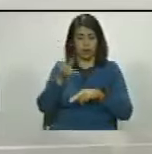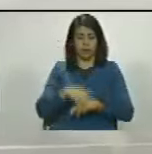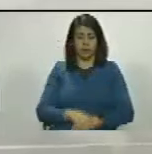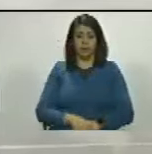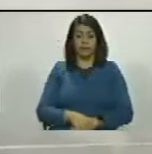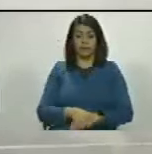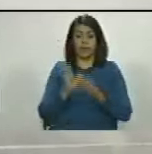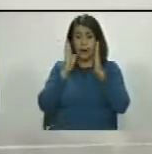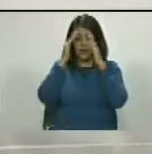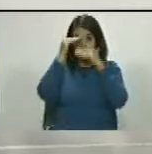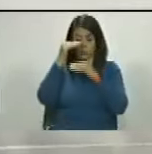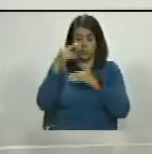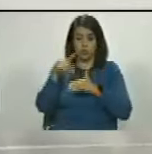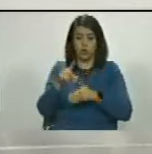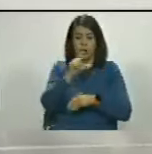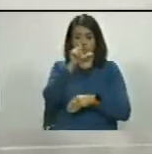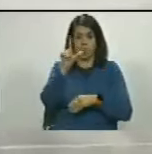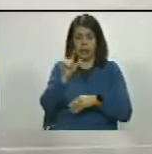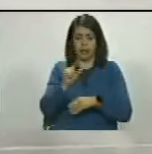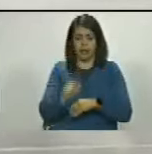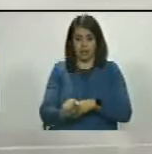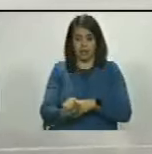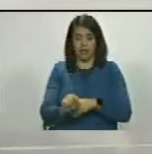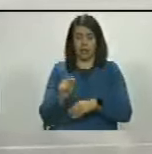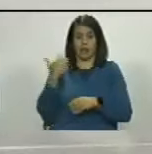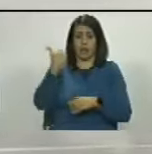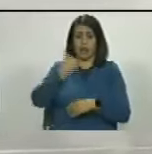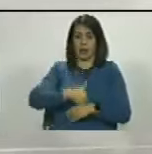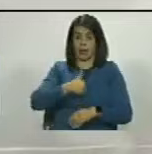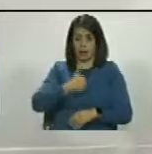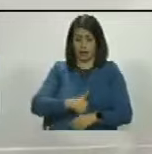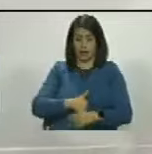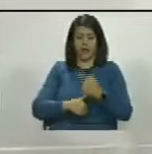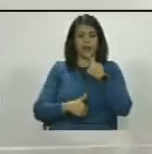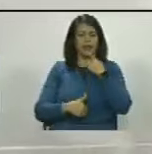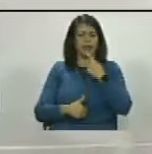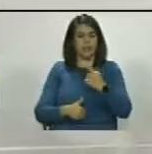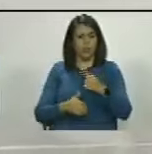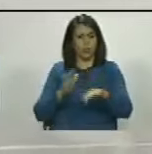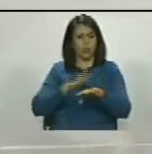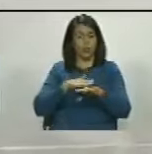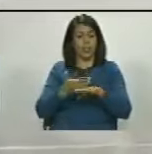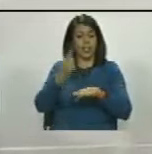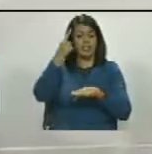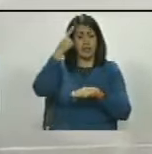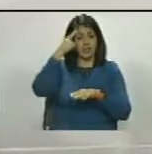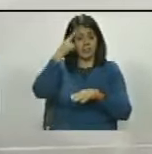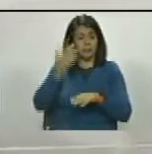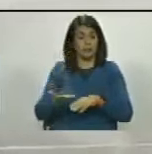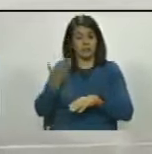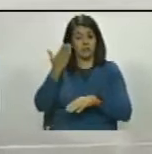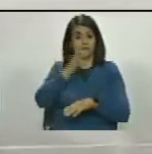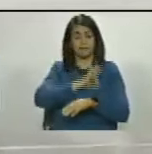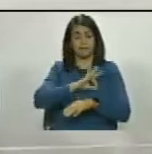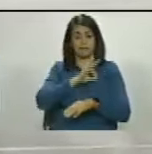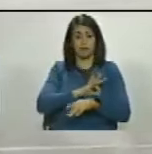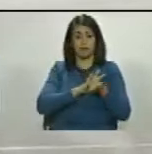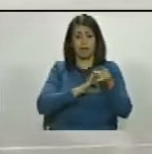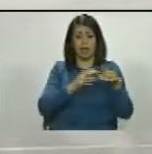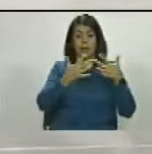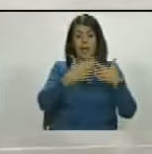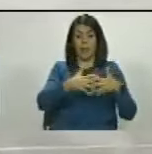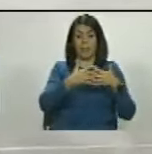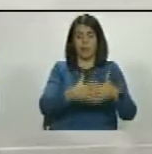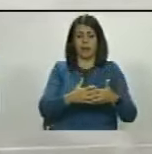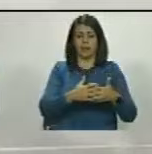venezolanas que se atendían en Italia y Argentina. Digo esto para que nuestro pueblo sepa la importancia social que tiene